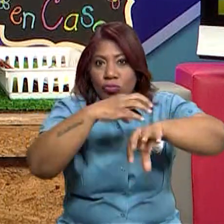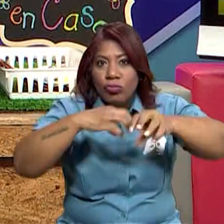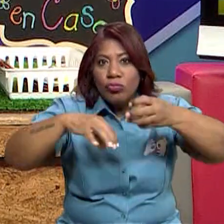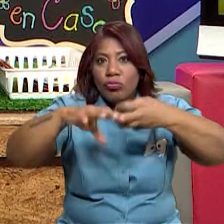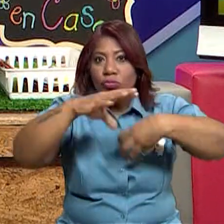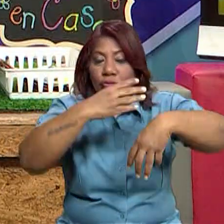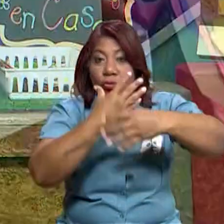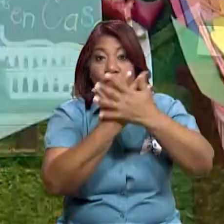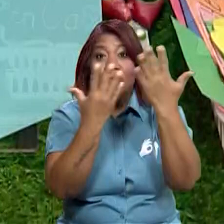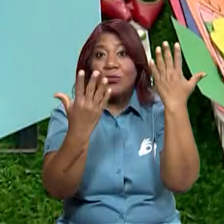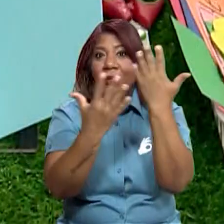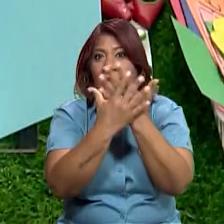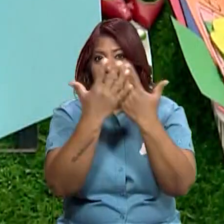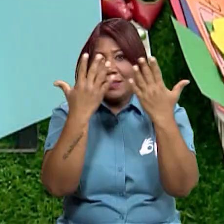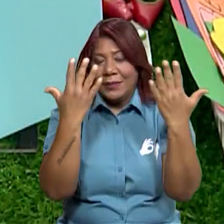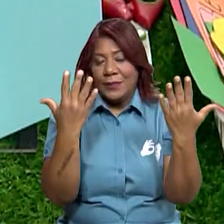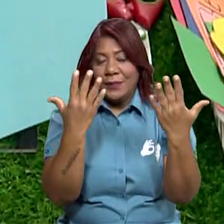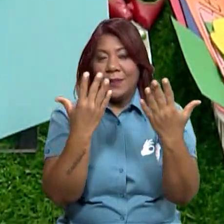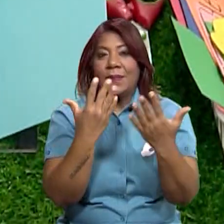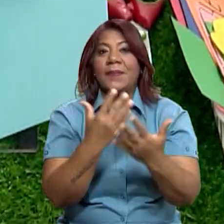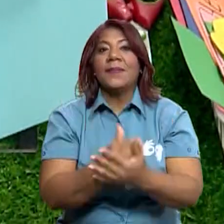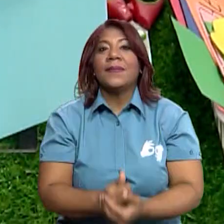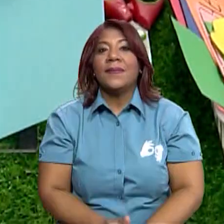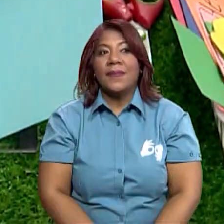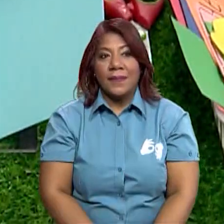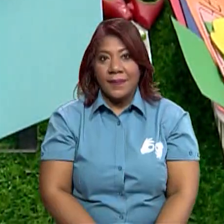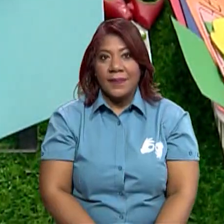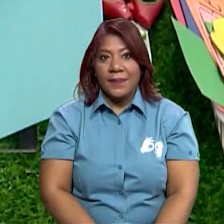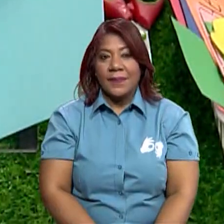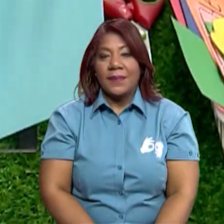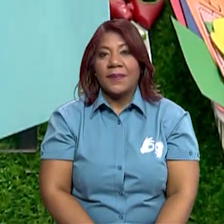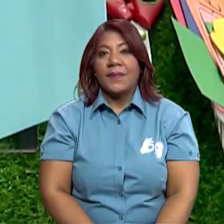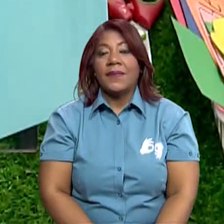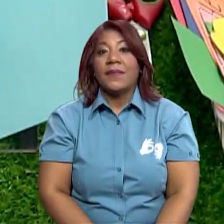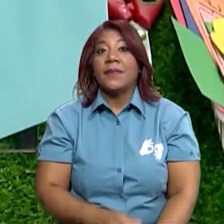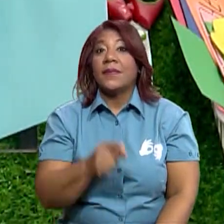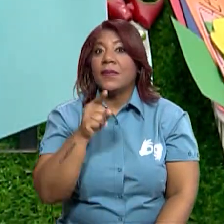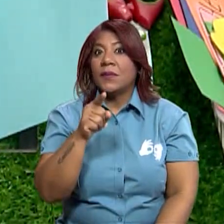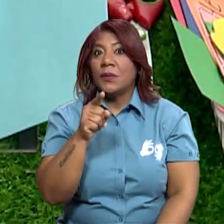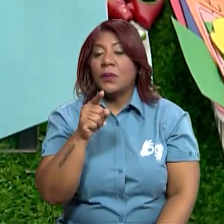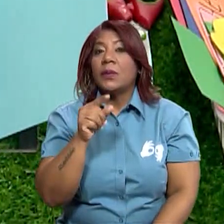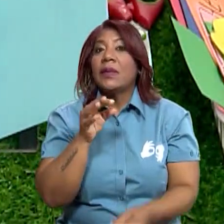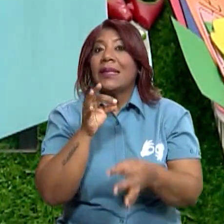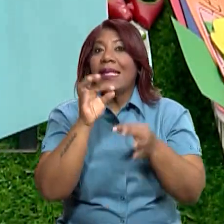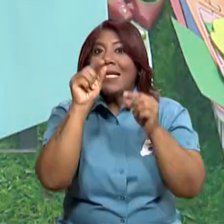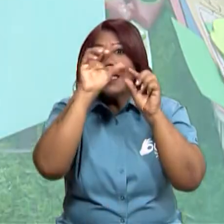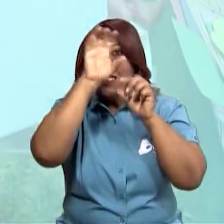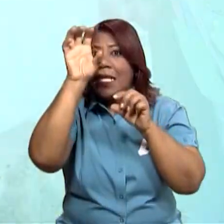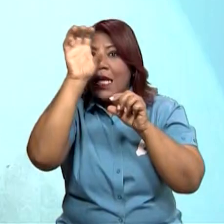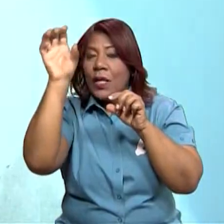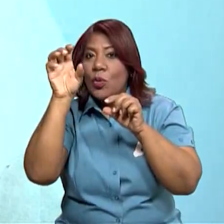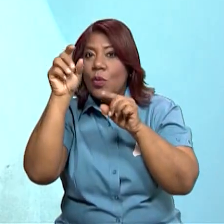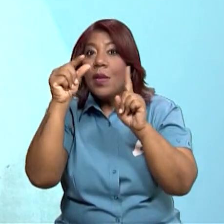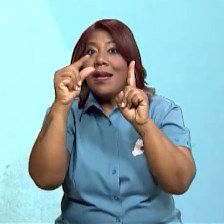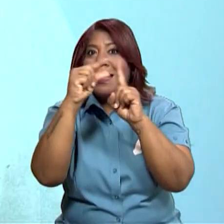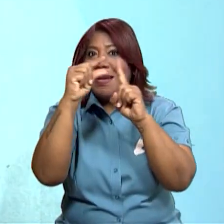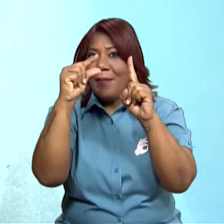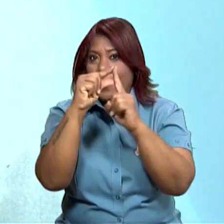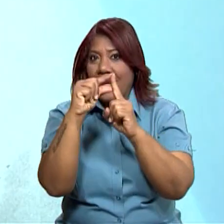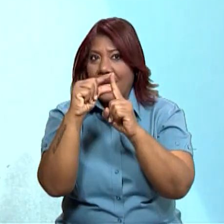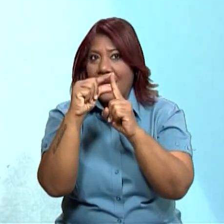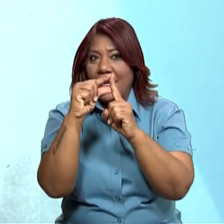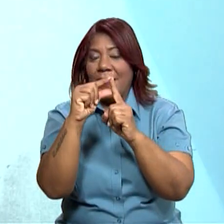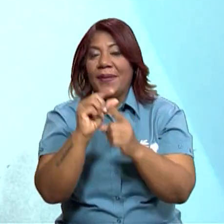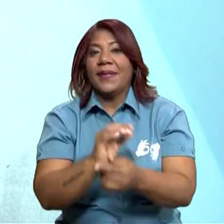así. Y aquí vas a colocar qué actividad está realizando esa imagen. Y por